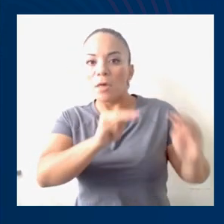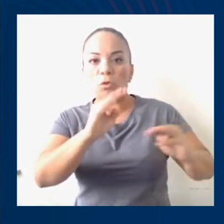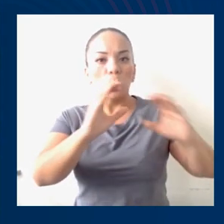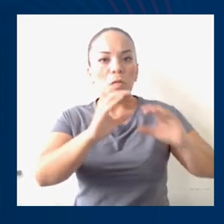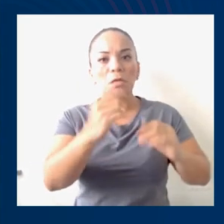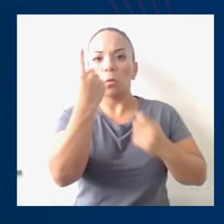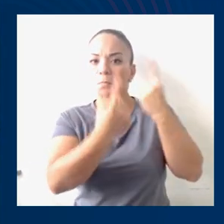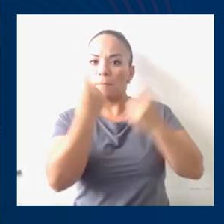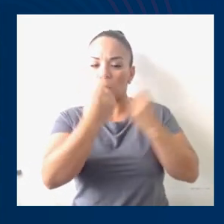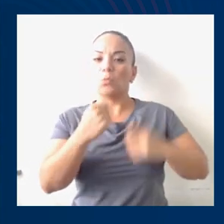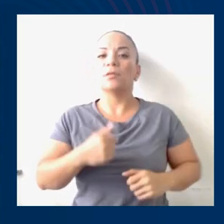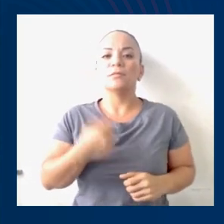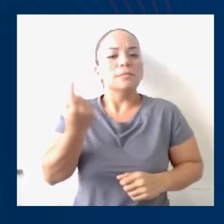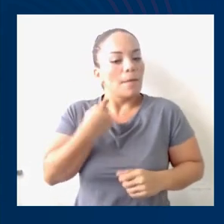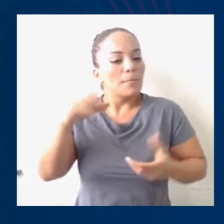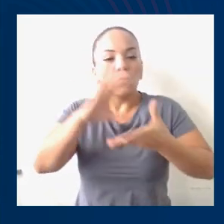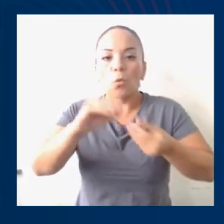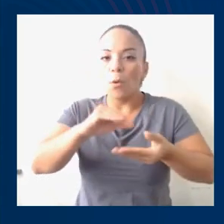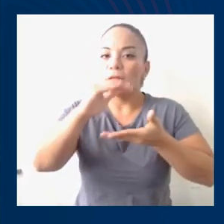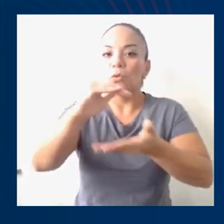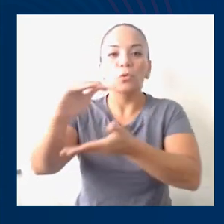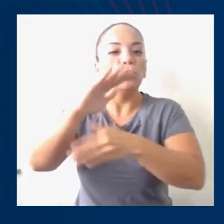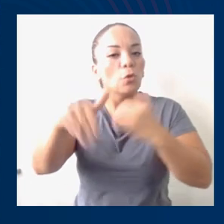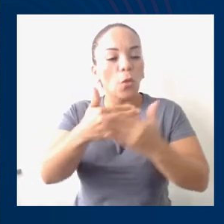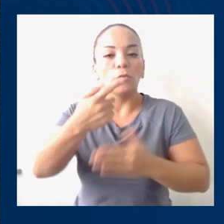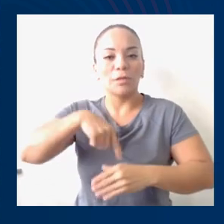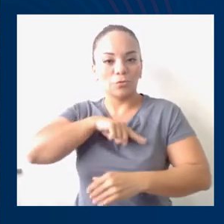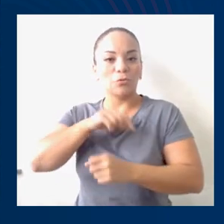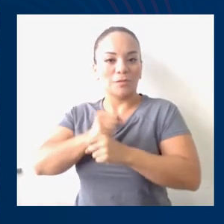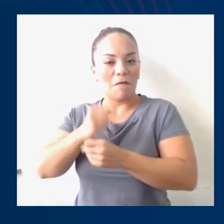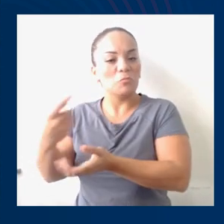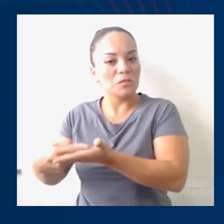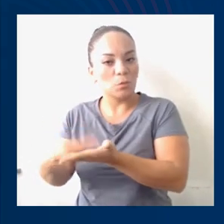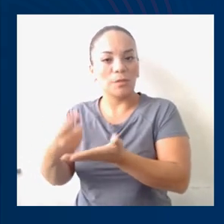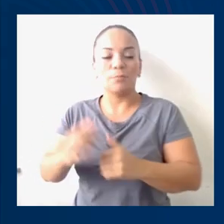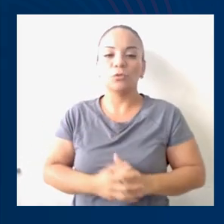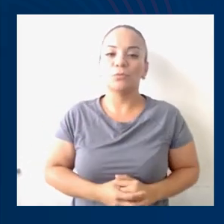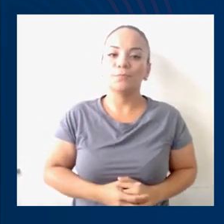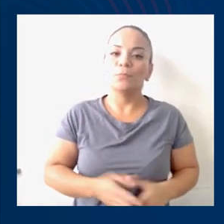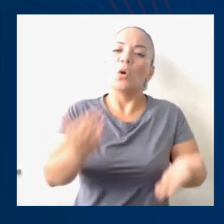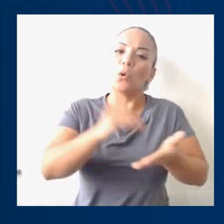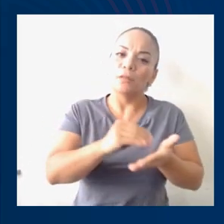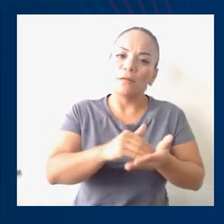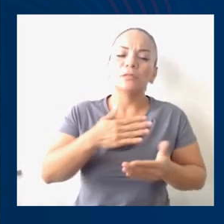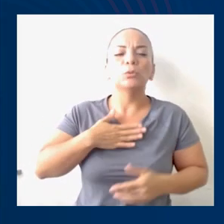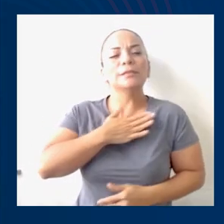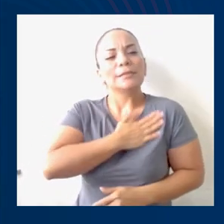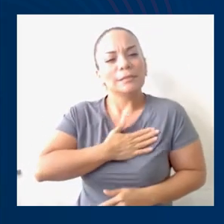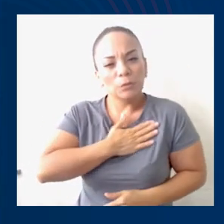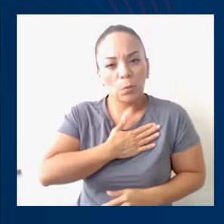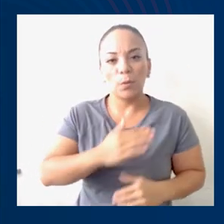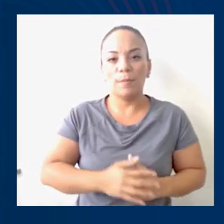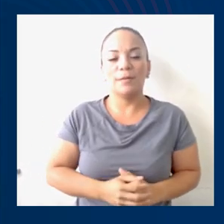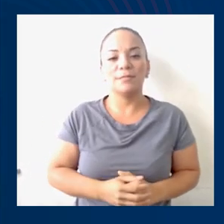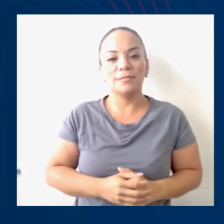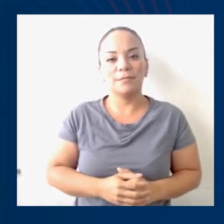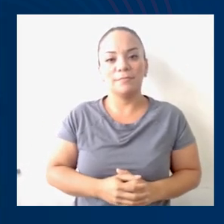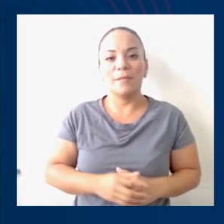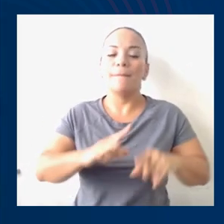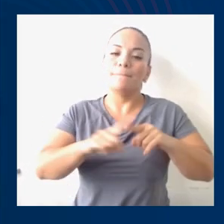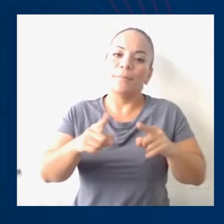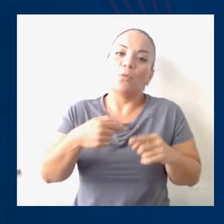preguntas y les cuento cuáles fueron las decisiones que tomamos. De nuevo, mis